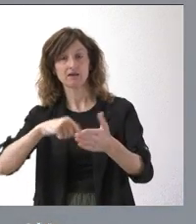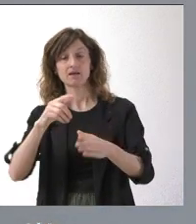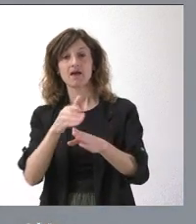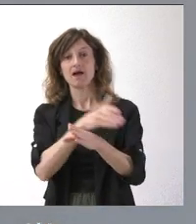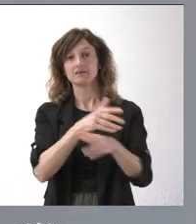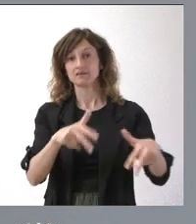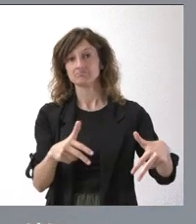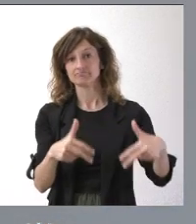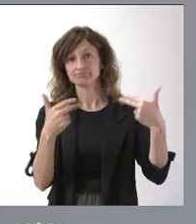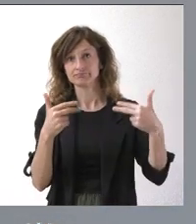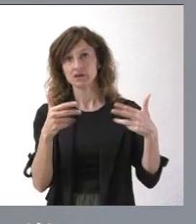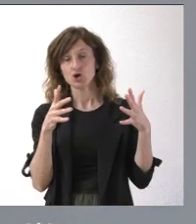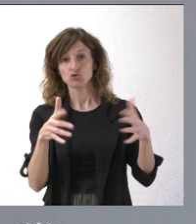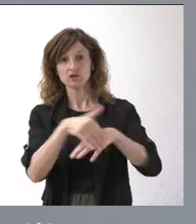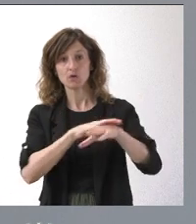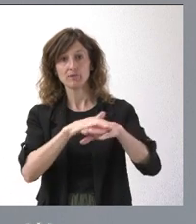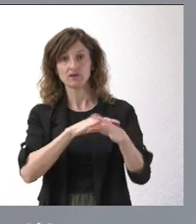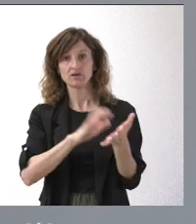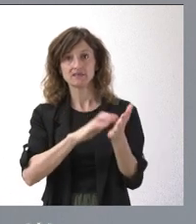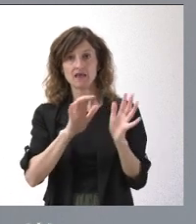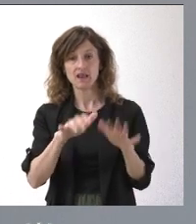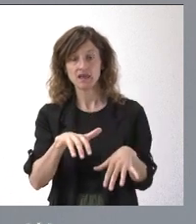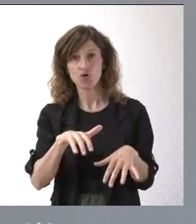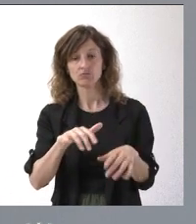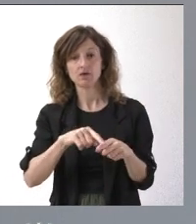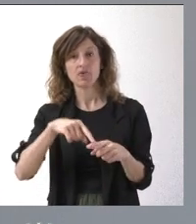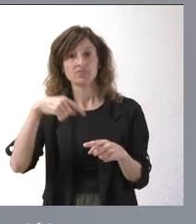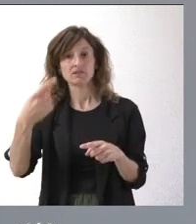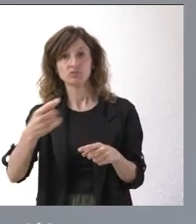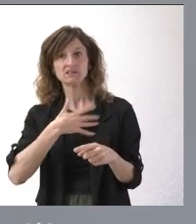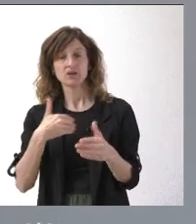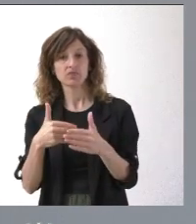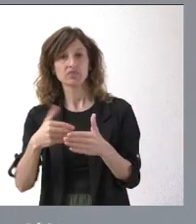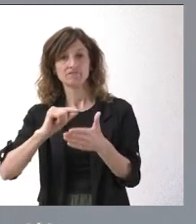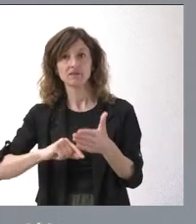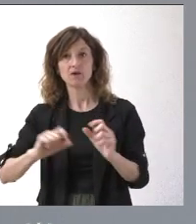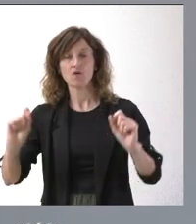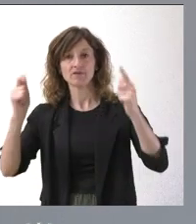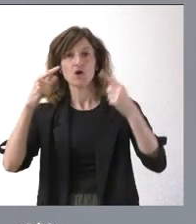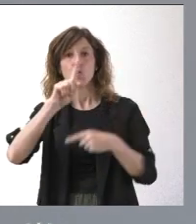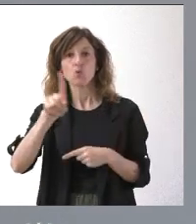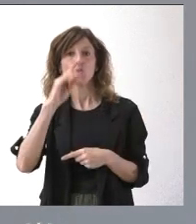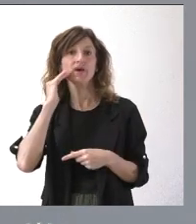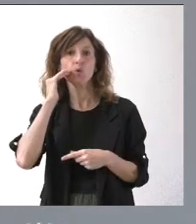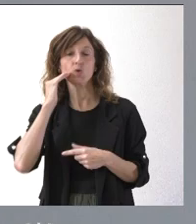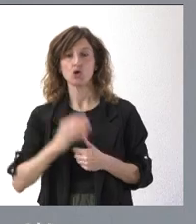por el Consejo Gobierno de Castilla y León, y proceder inmediatamente a su firma para que entre en vigor el día 1 de julio.